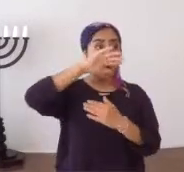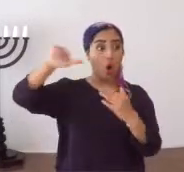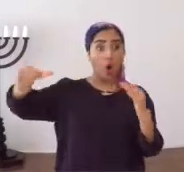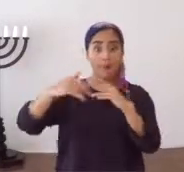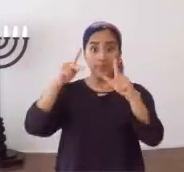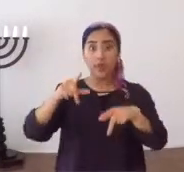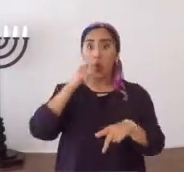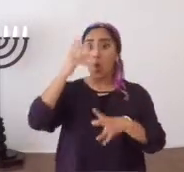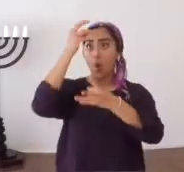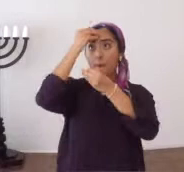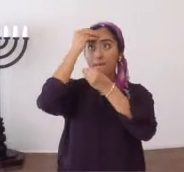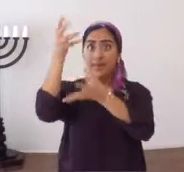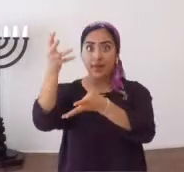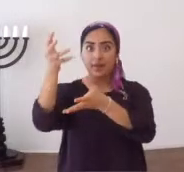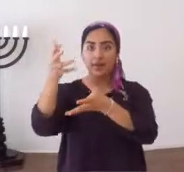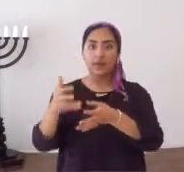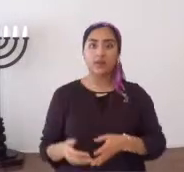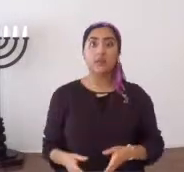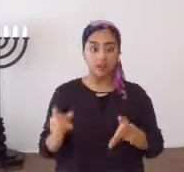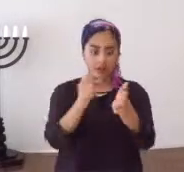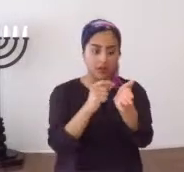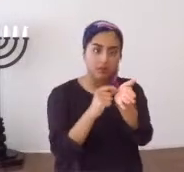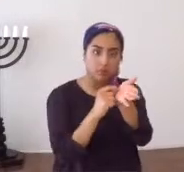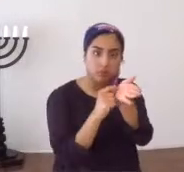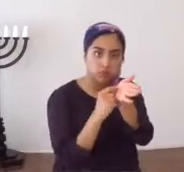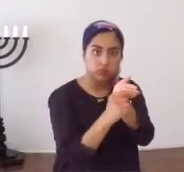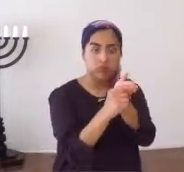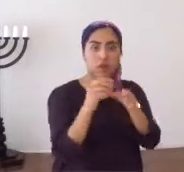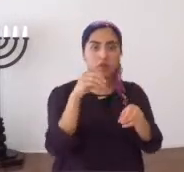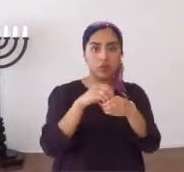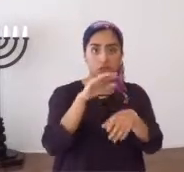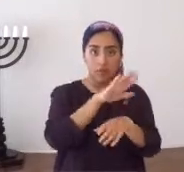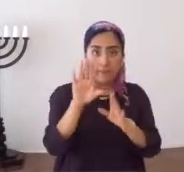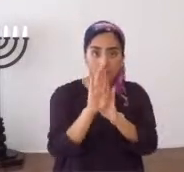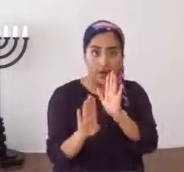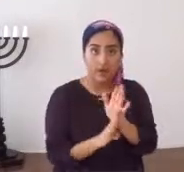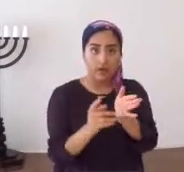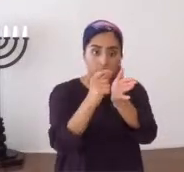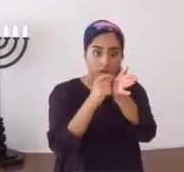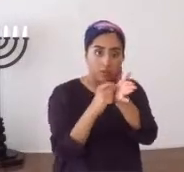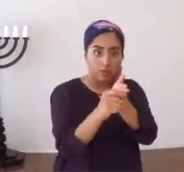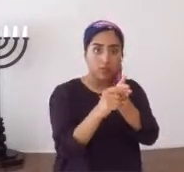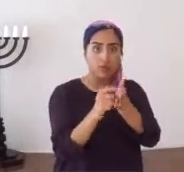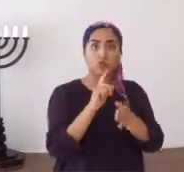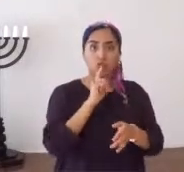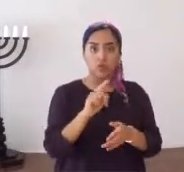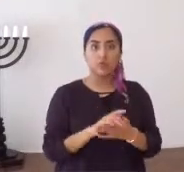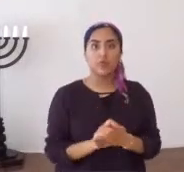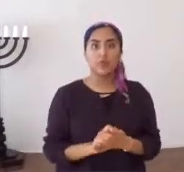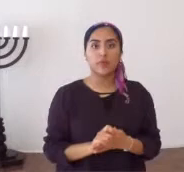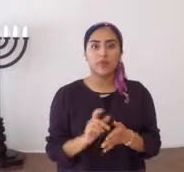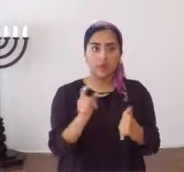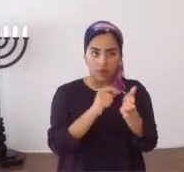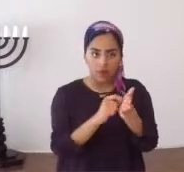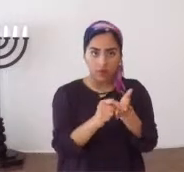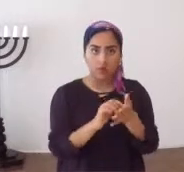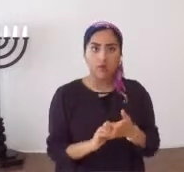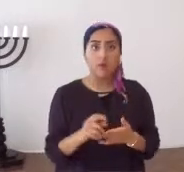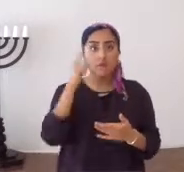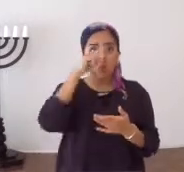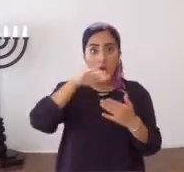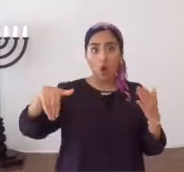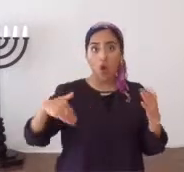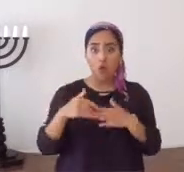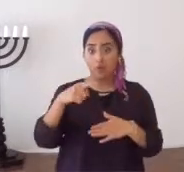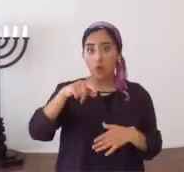para todos los que le obedecen. Subraya usted ahí en su Tanakh, en su Biblia, en su Tanakh, lo correcto es Tanakh. Subraya usted